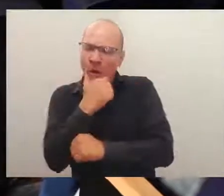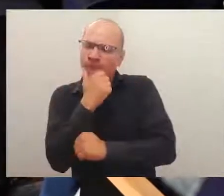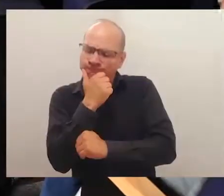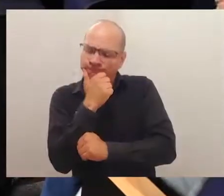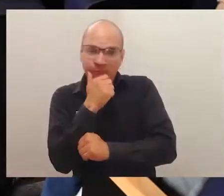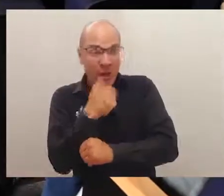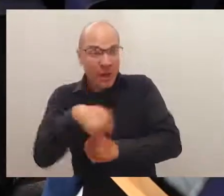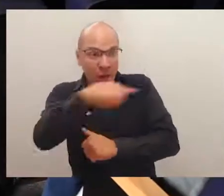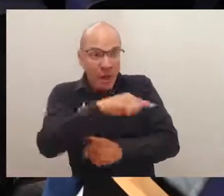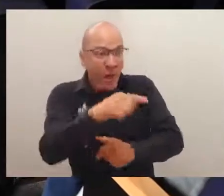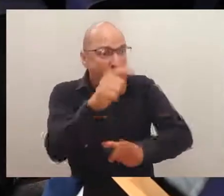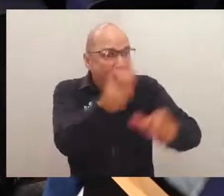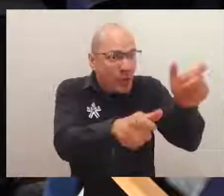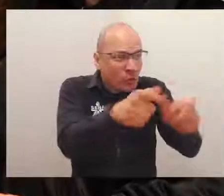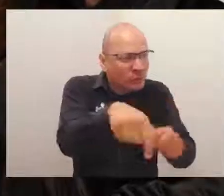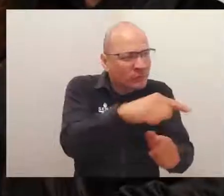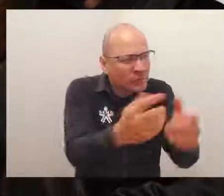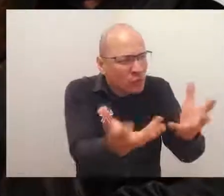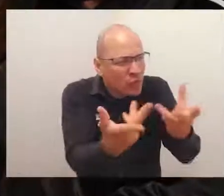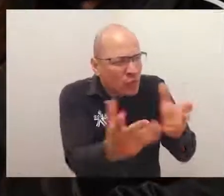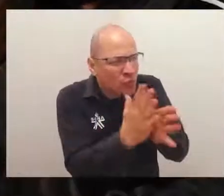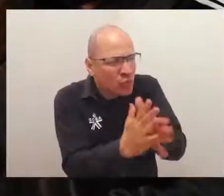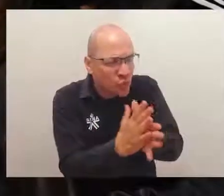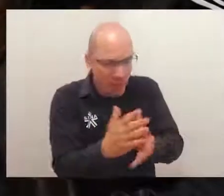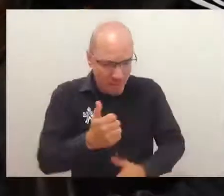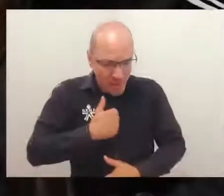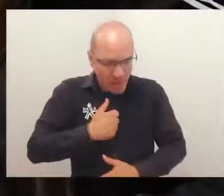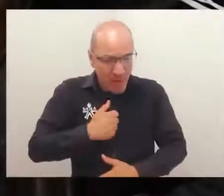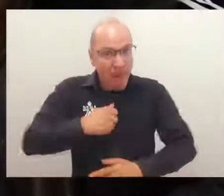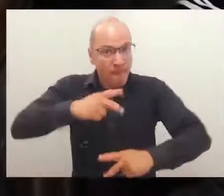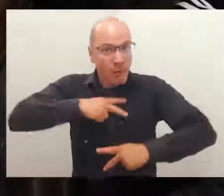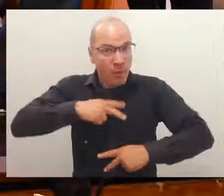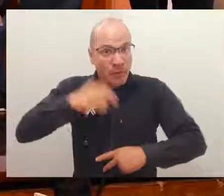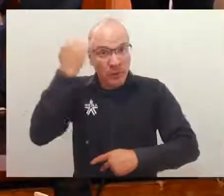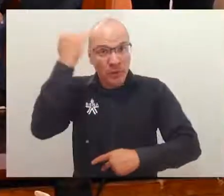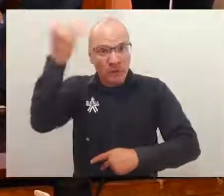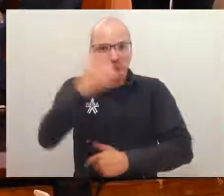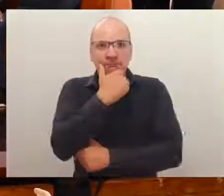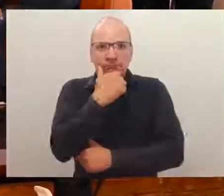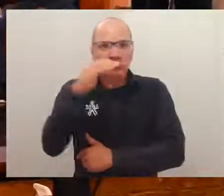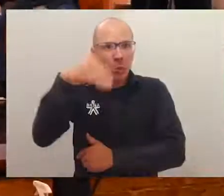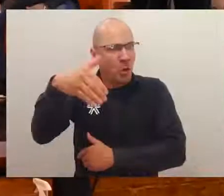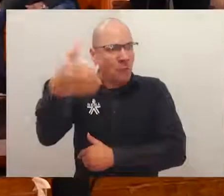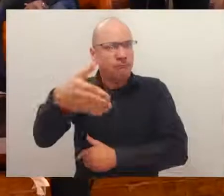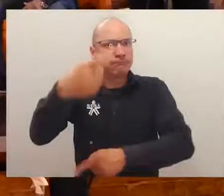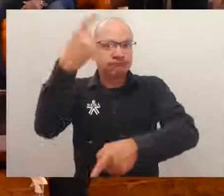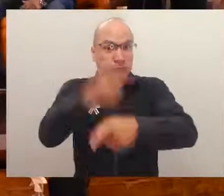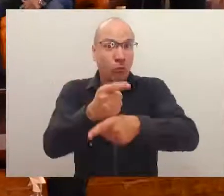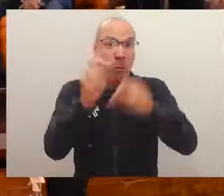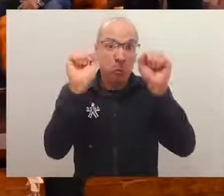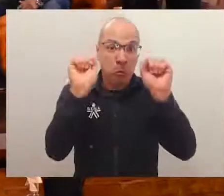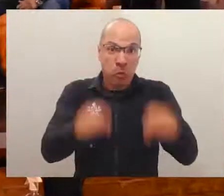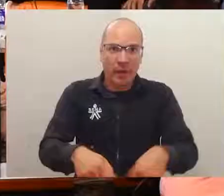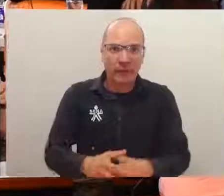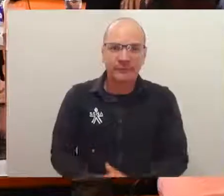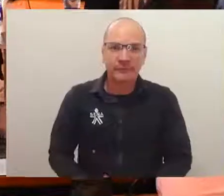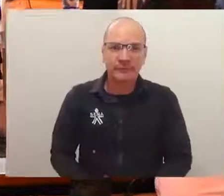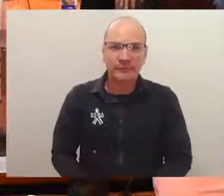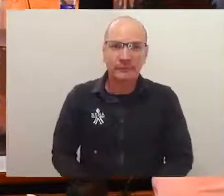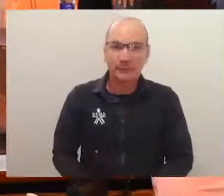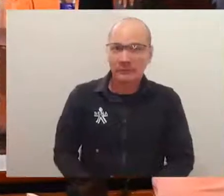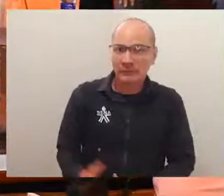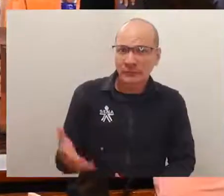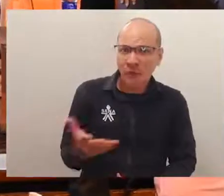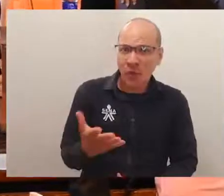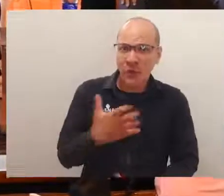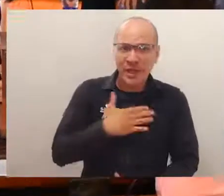de los inspiradores que sus ideas, que esas iniciativas que tienen puede llevarlas a un feliz